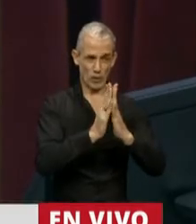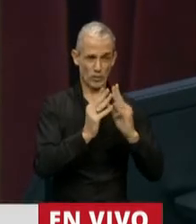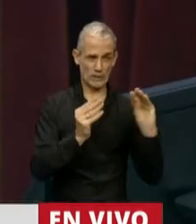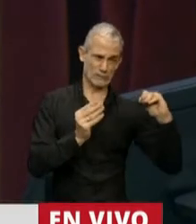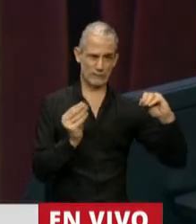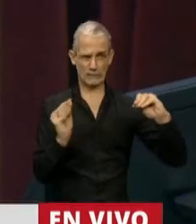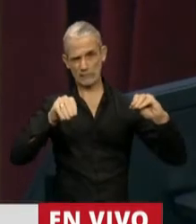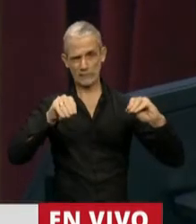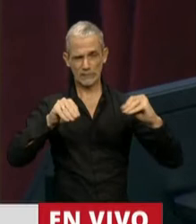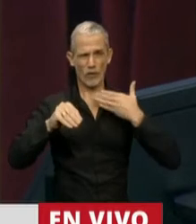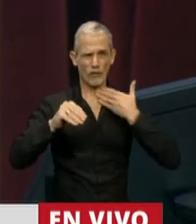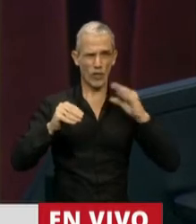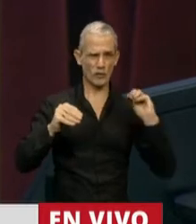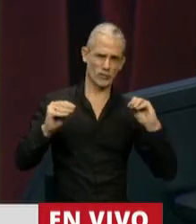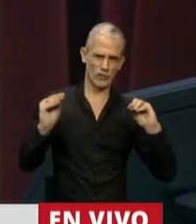acoplando.